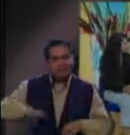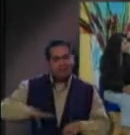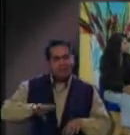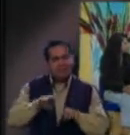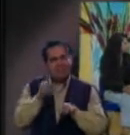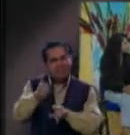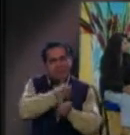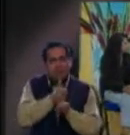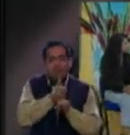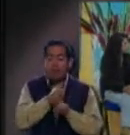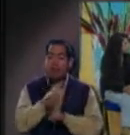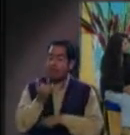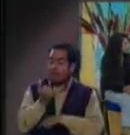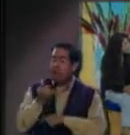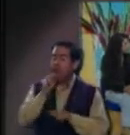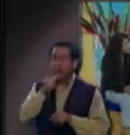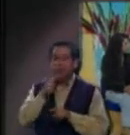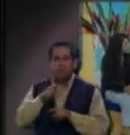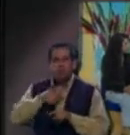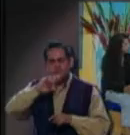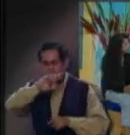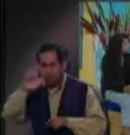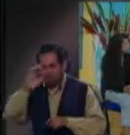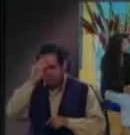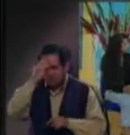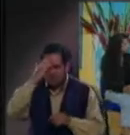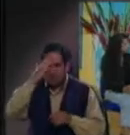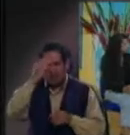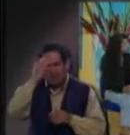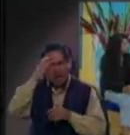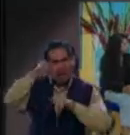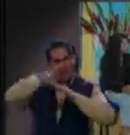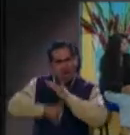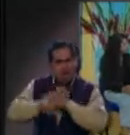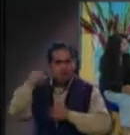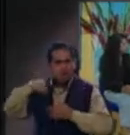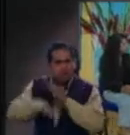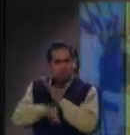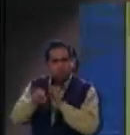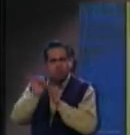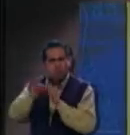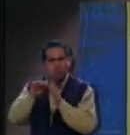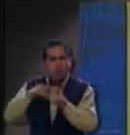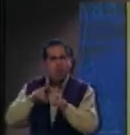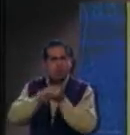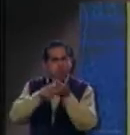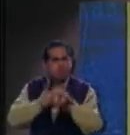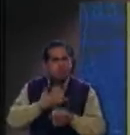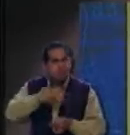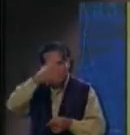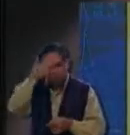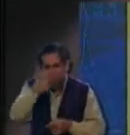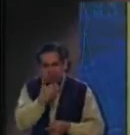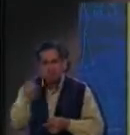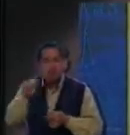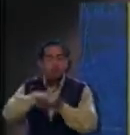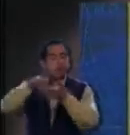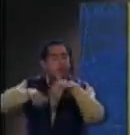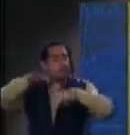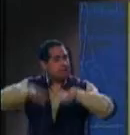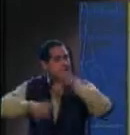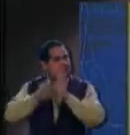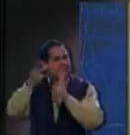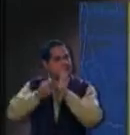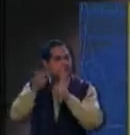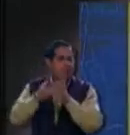reconocer e ir descubriendo nuestras propias capacidades y nuestras propias habilidades, ¿no? Porque de repente nos pasa, o bueno,